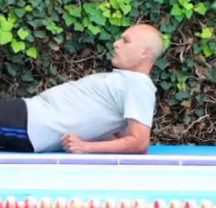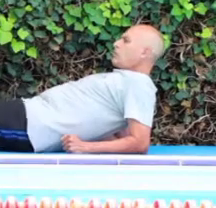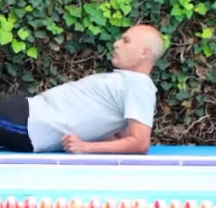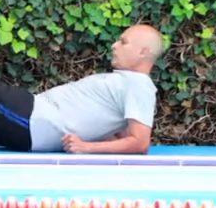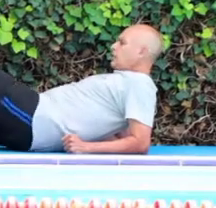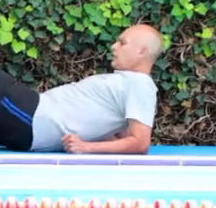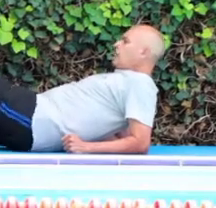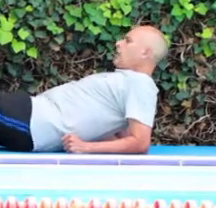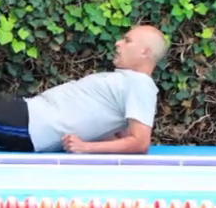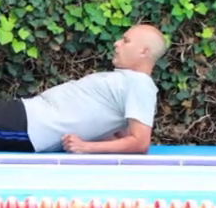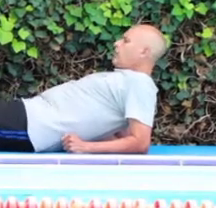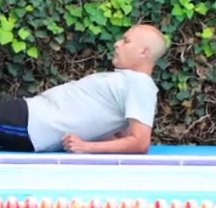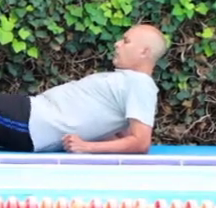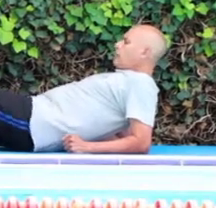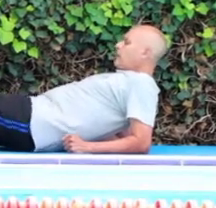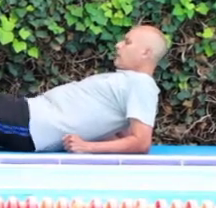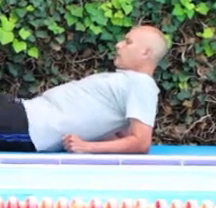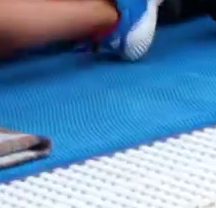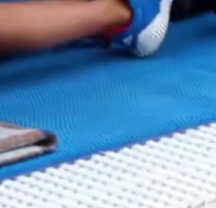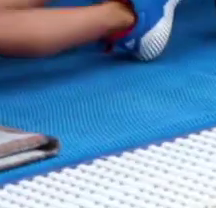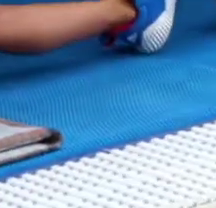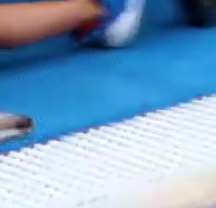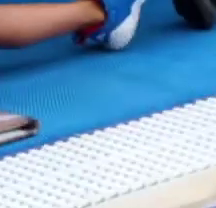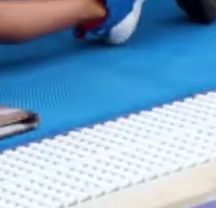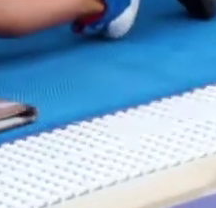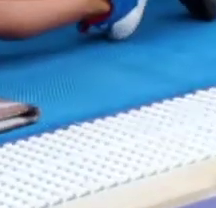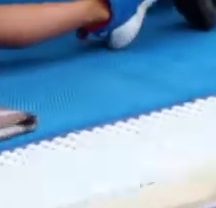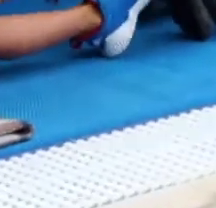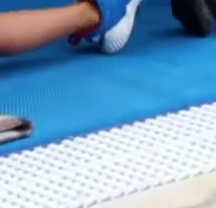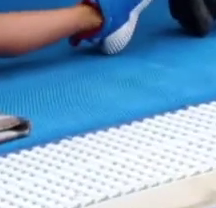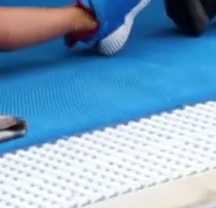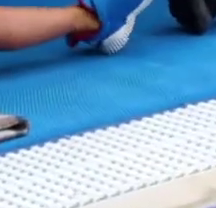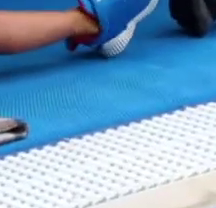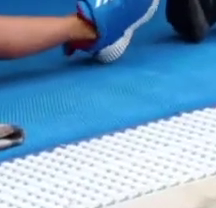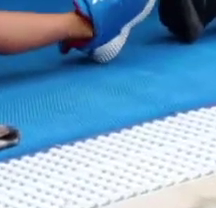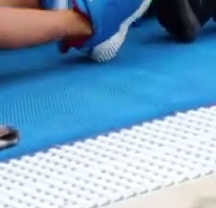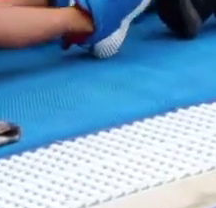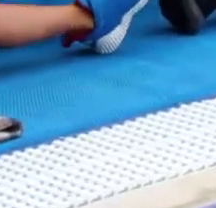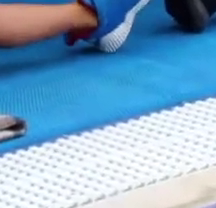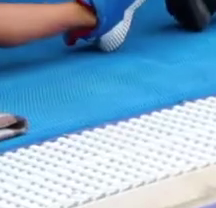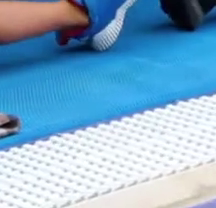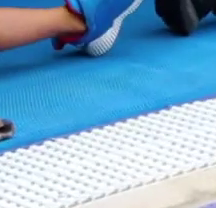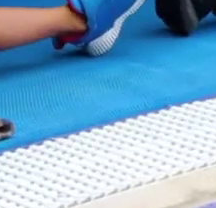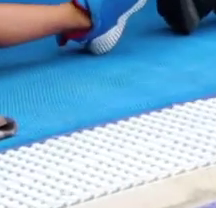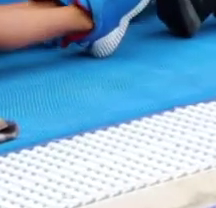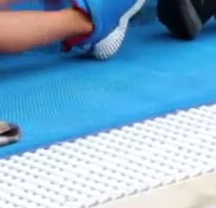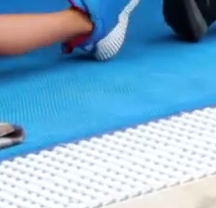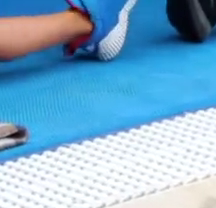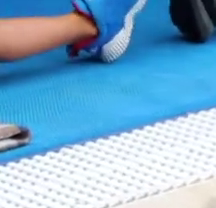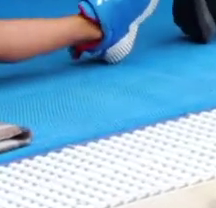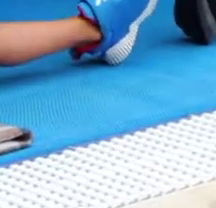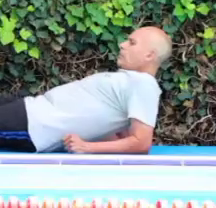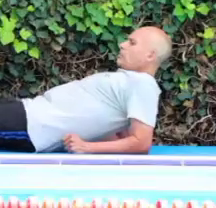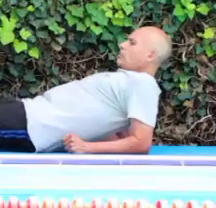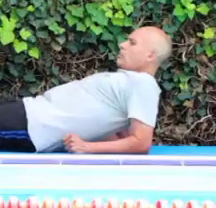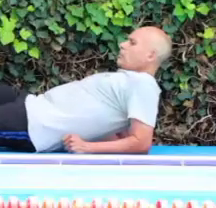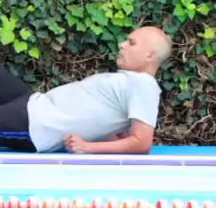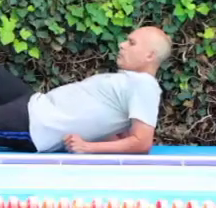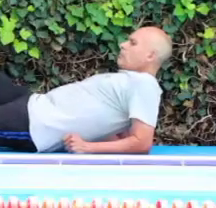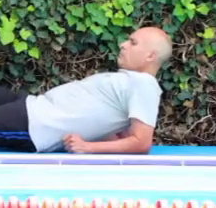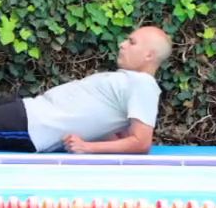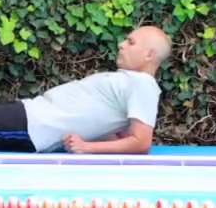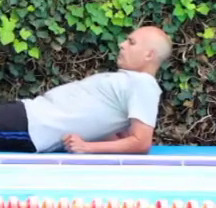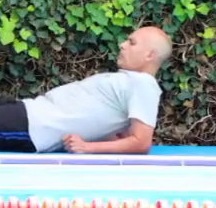Cinco. Seis. Ahora la otra pierna. Una. Dos. Muy bien. Estírala muy bien. Aprieta el